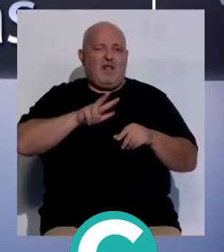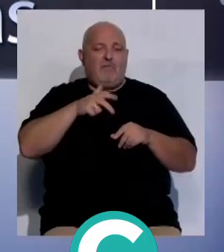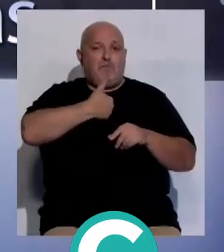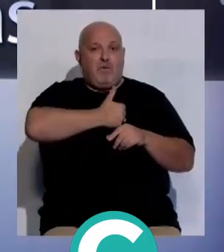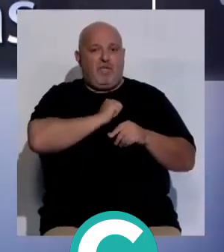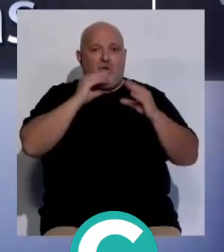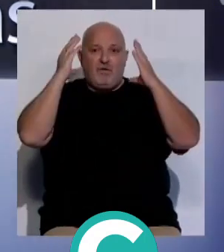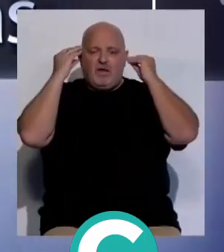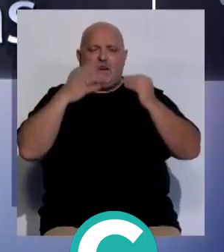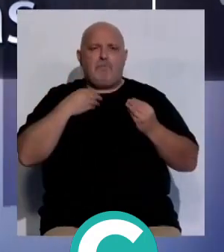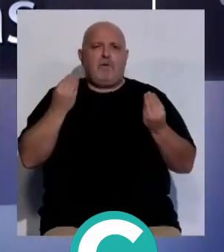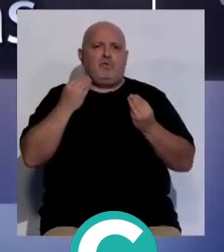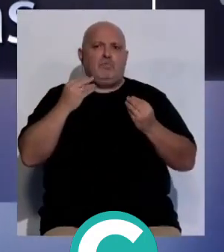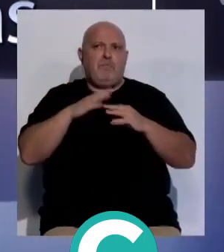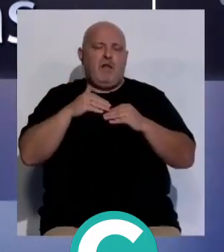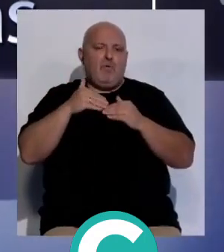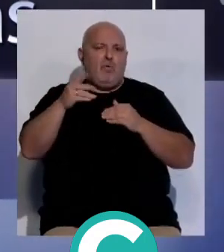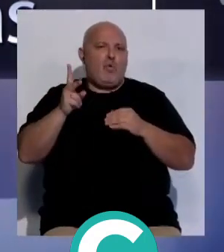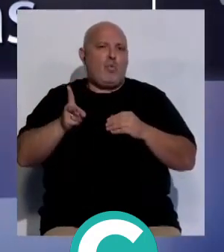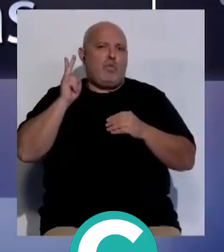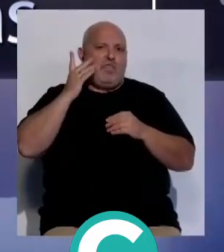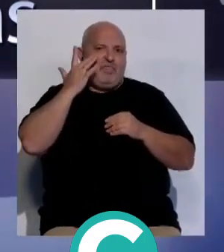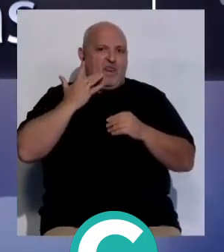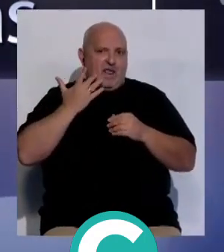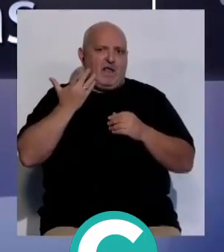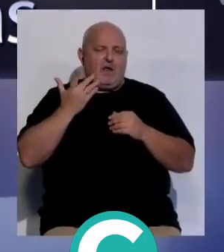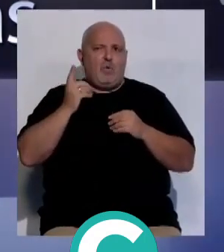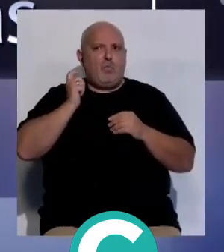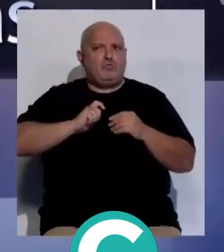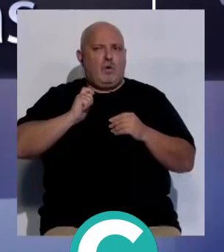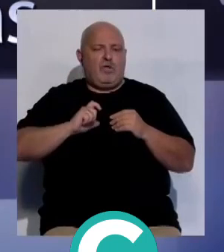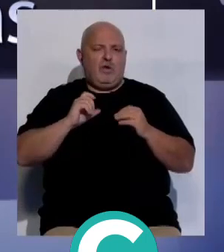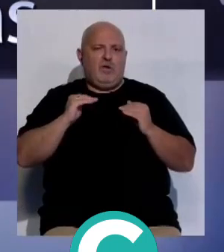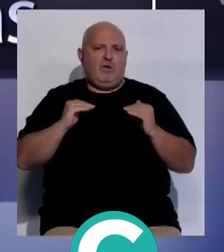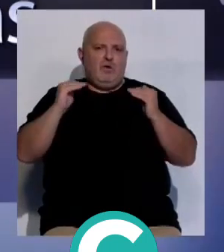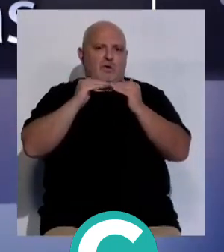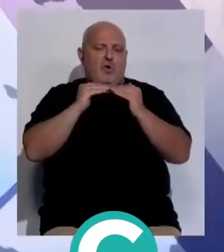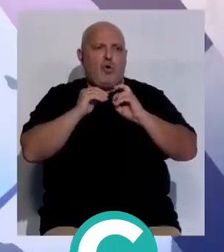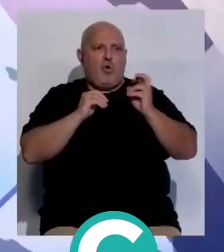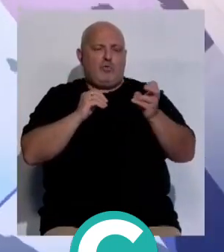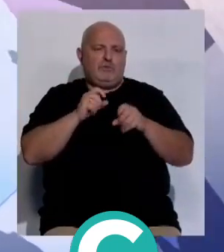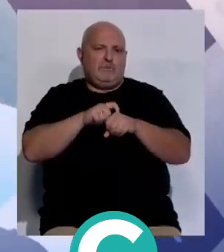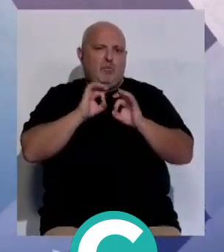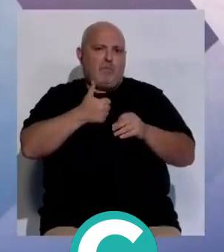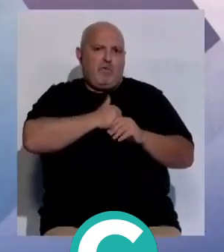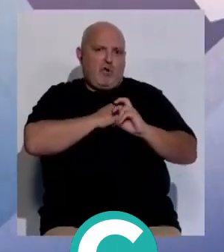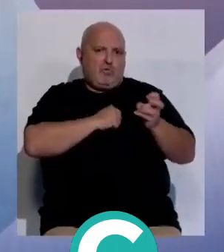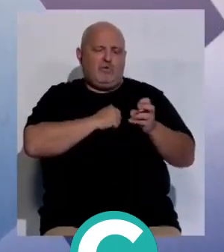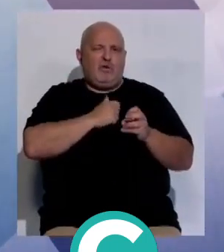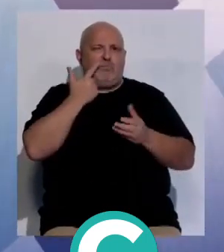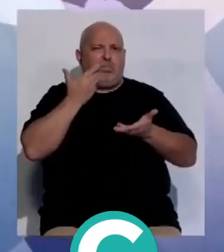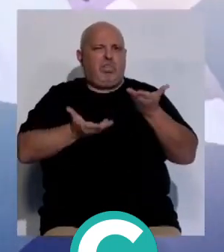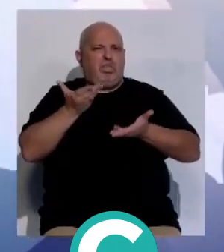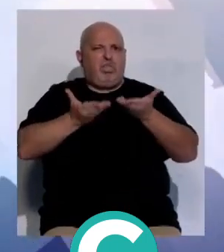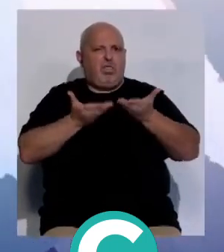agentes exigen mejoras para una jubilación digna y equiparación salarial a otros cuerpos. Denuncian los agravios